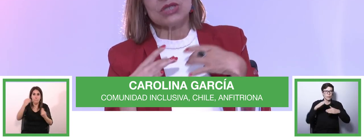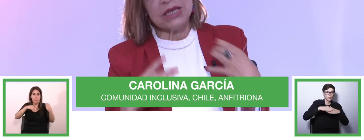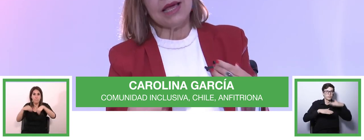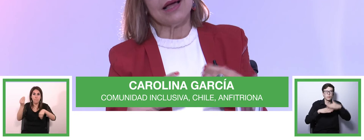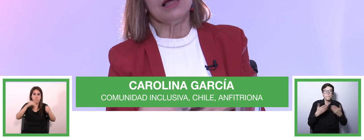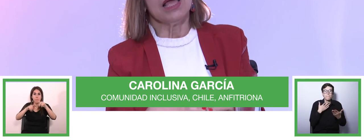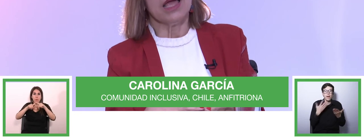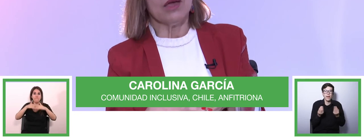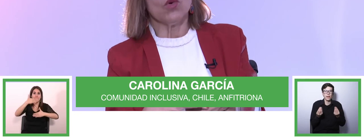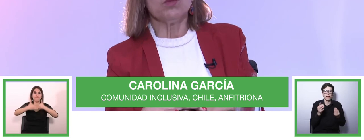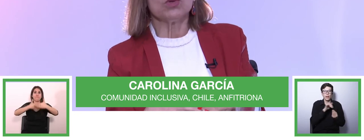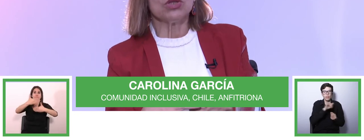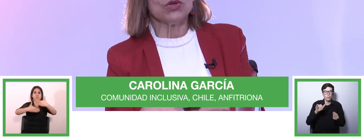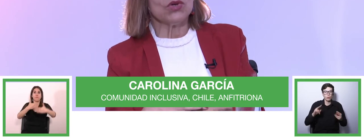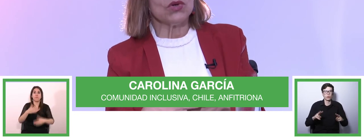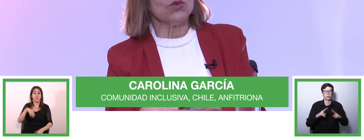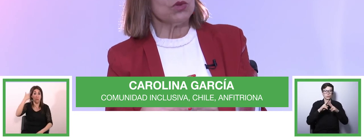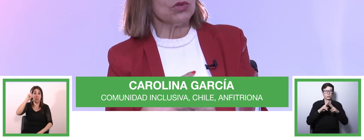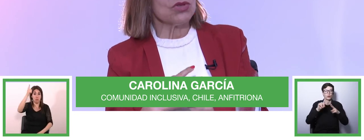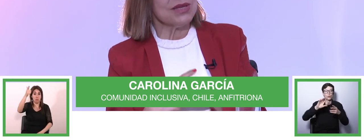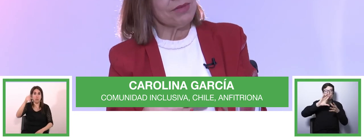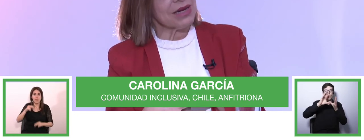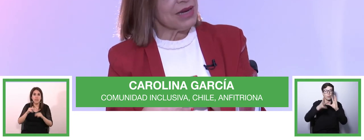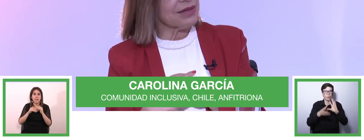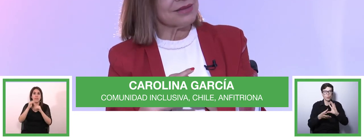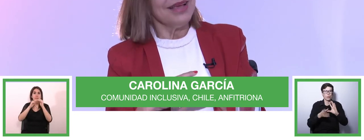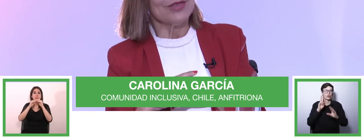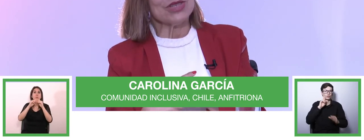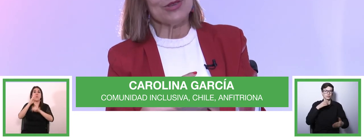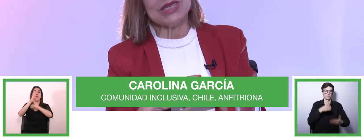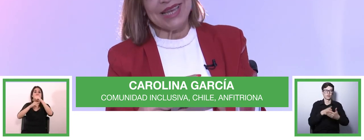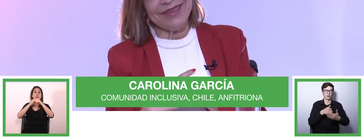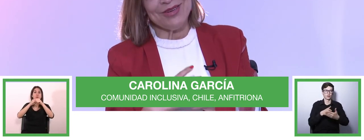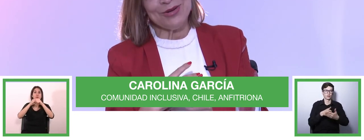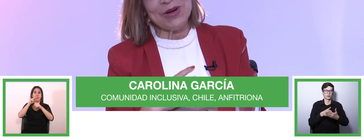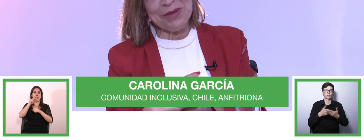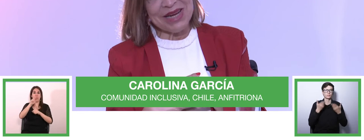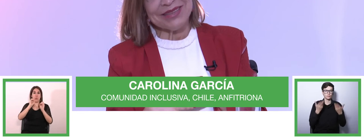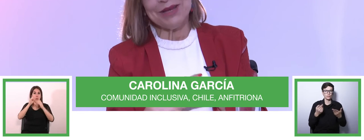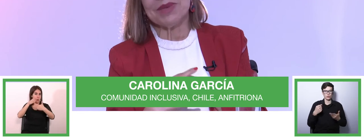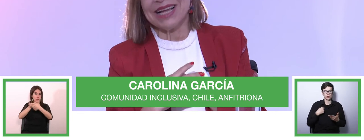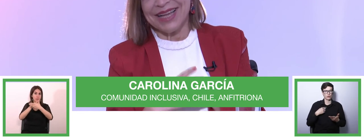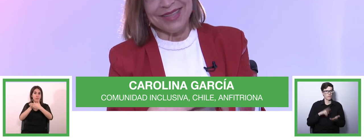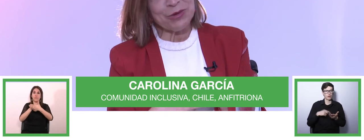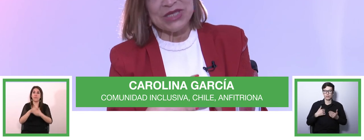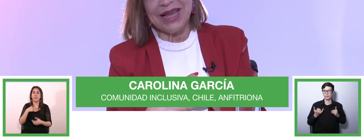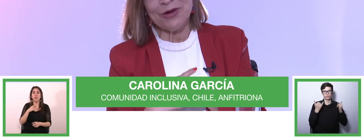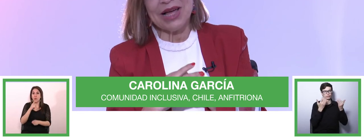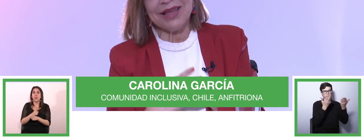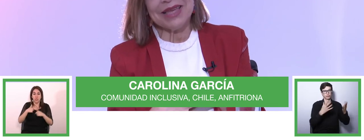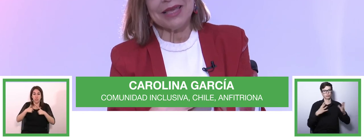el fondo sea un mundo un mundo sin barreras entonces yo celebro a Martin me encanta